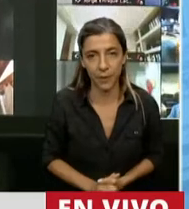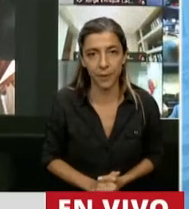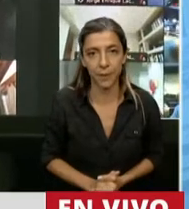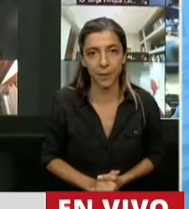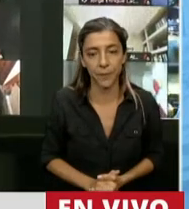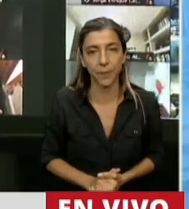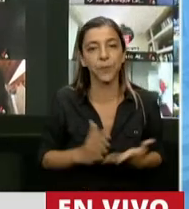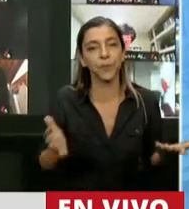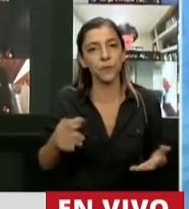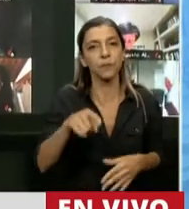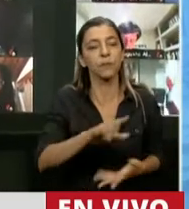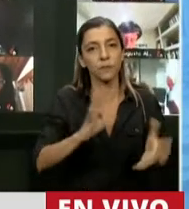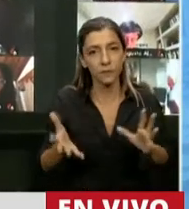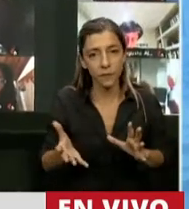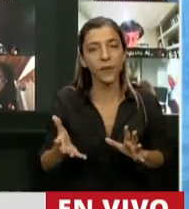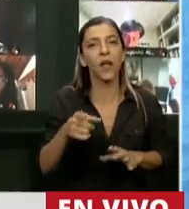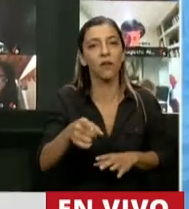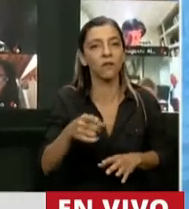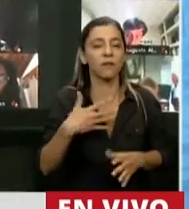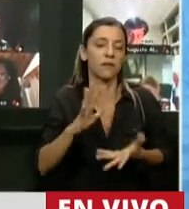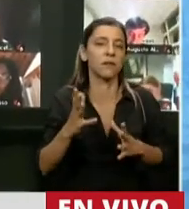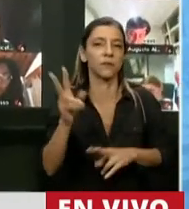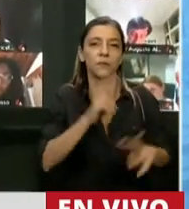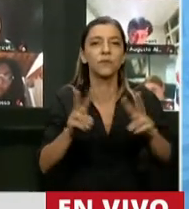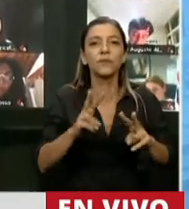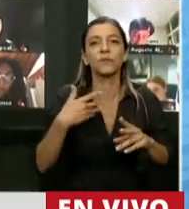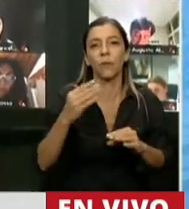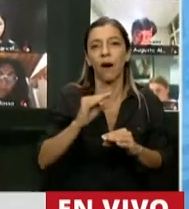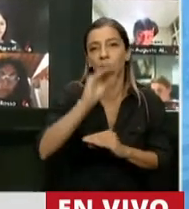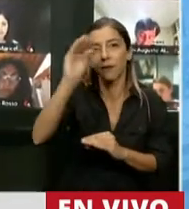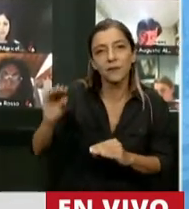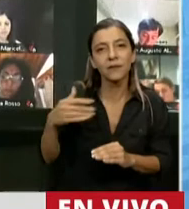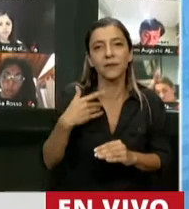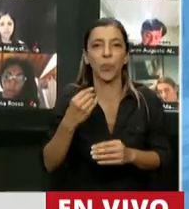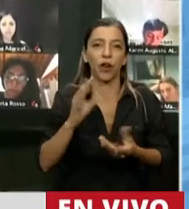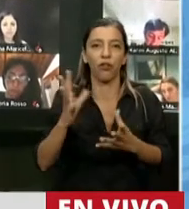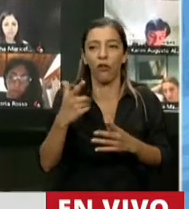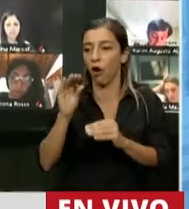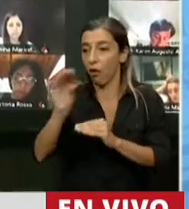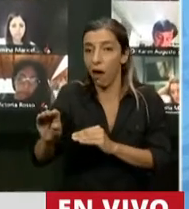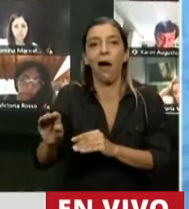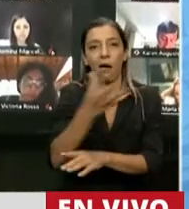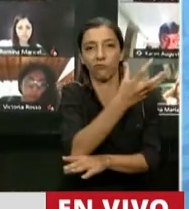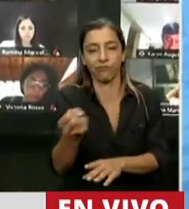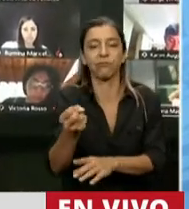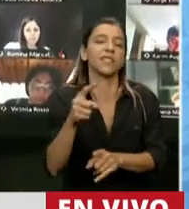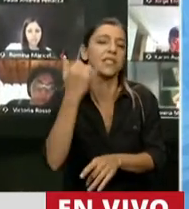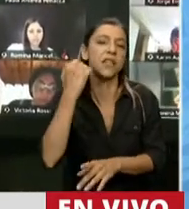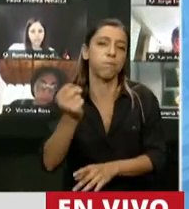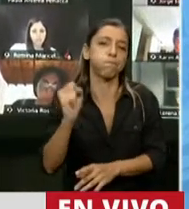Esta práctica de financiar necesidades fiscales saqueando a las provincias tiene antecedentes.